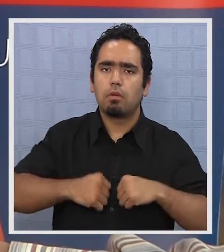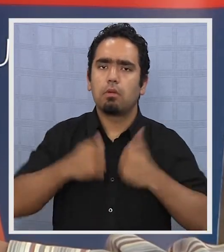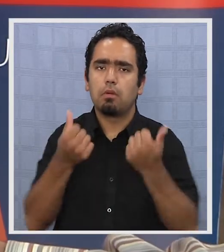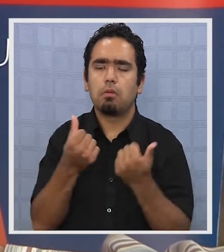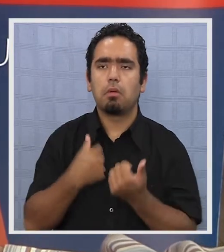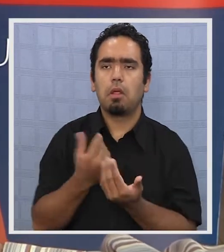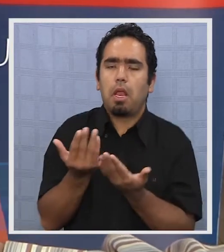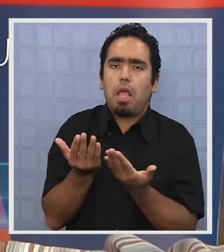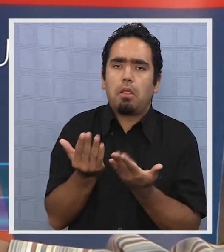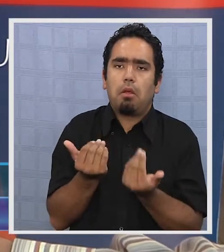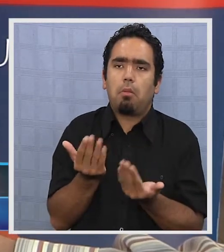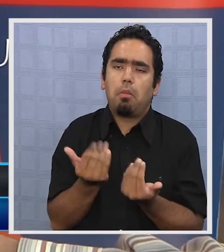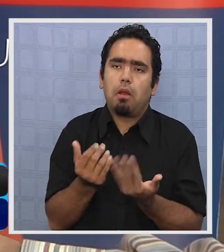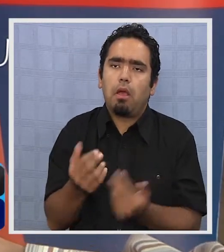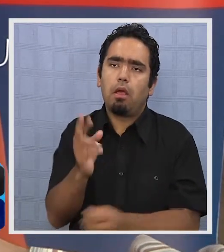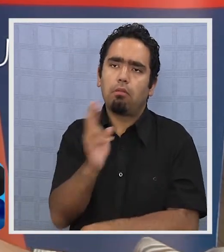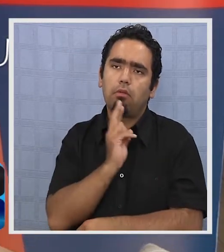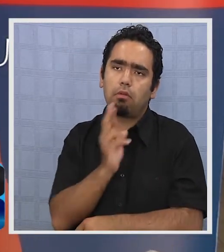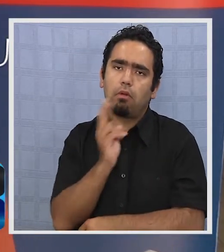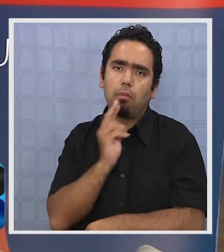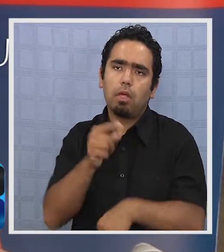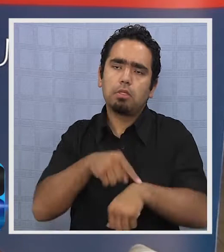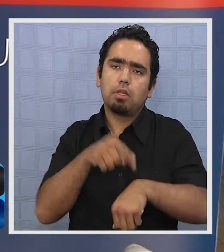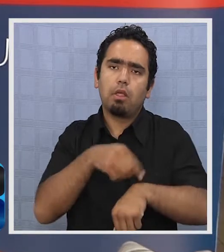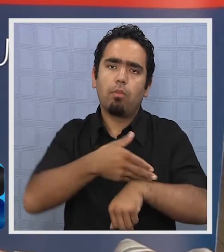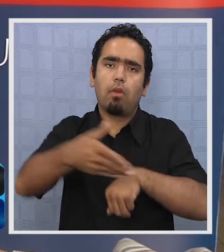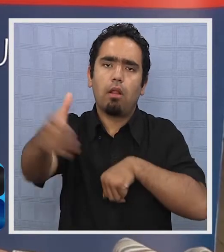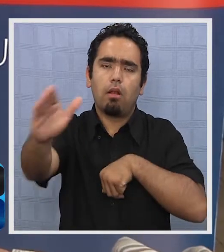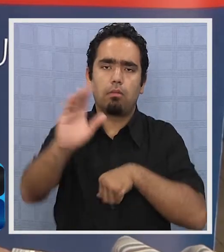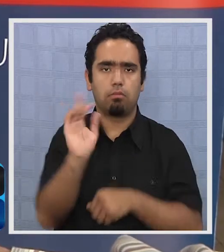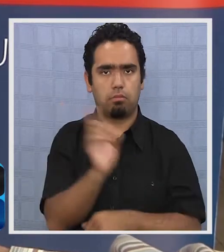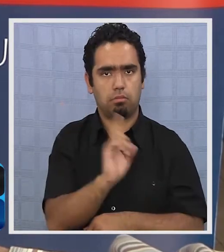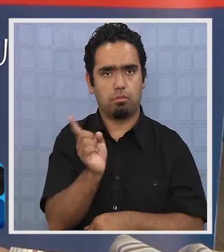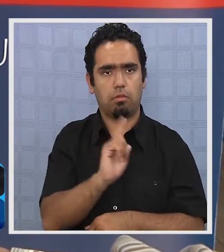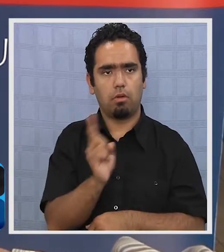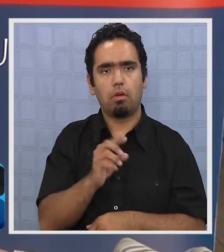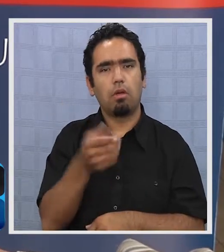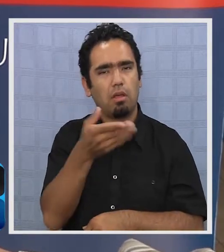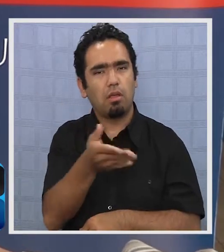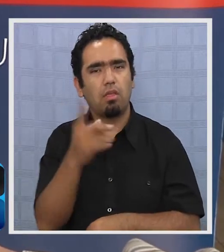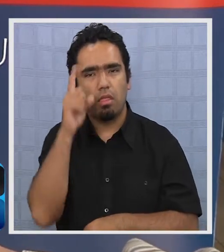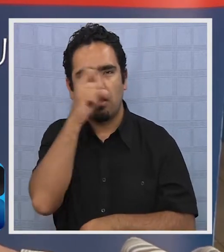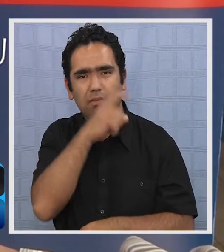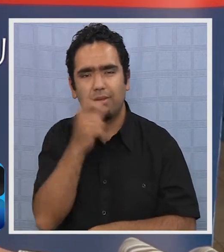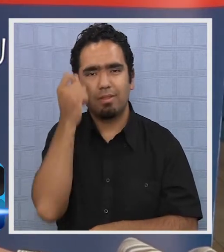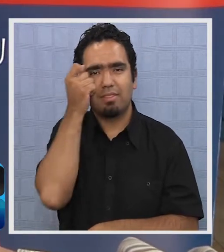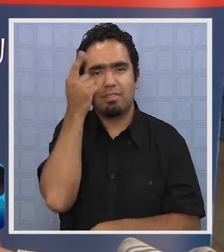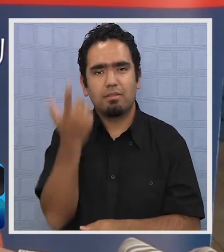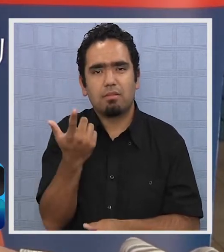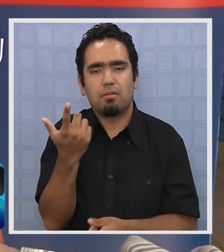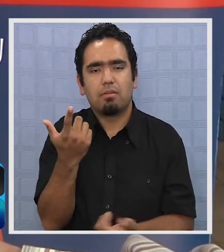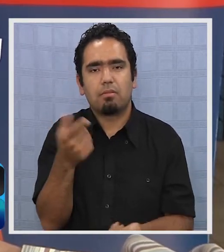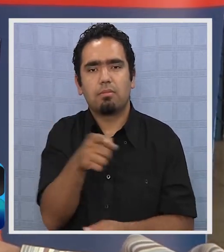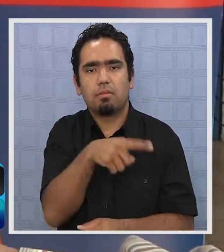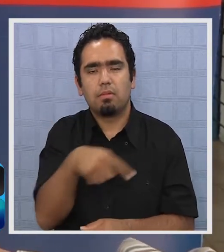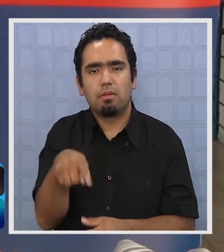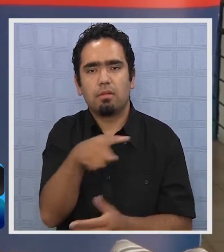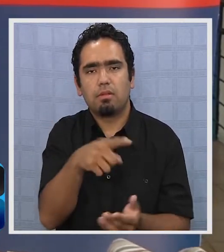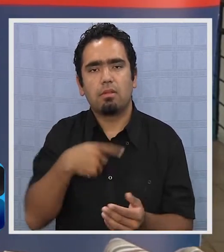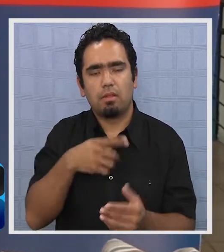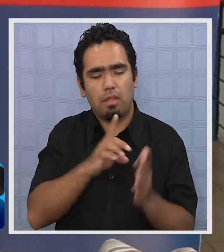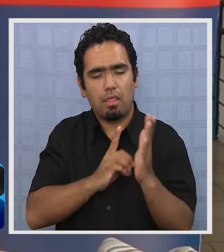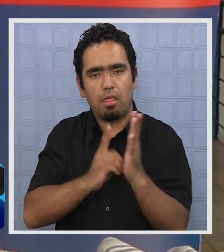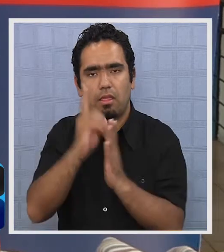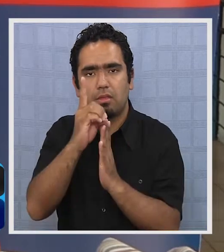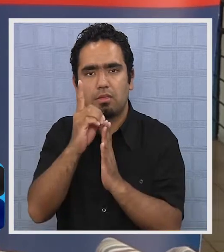Creo los jóvenes hoy día no están esperando respuestas a largo plazo. Les cuesta mucho entender